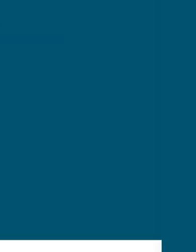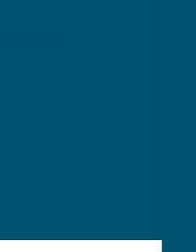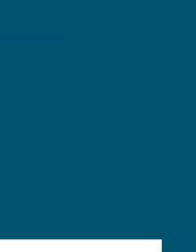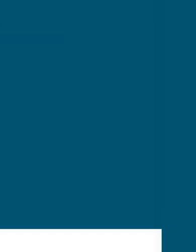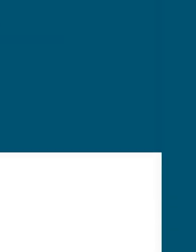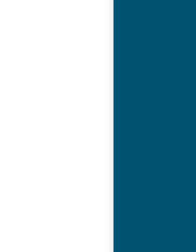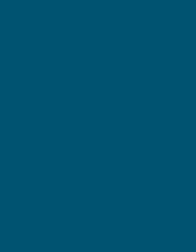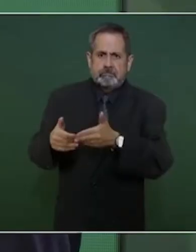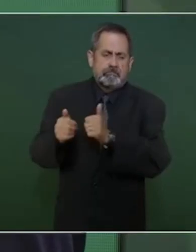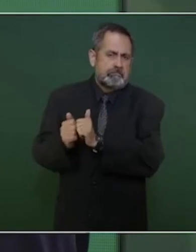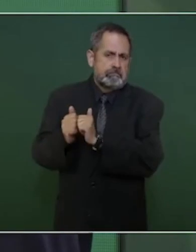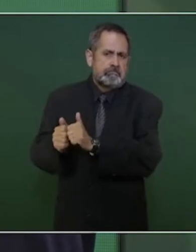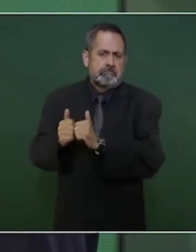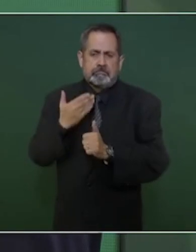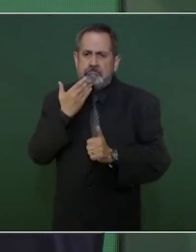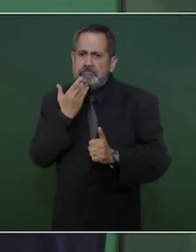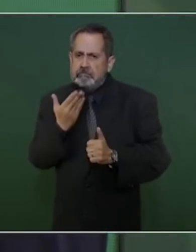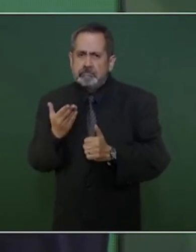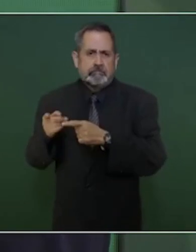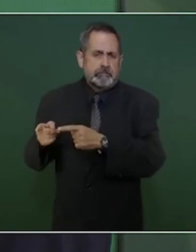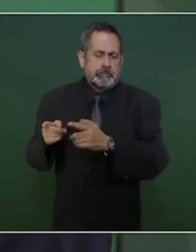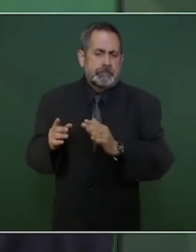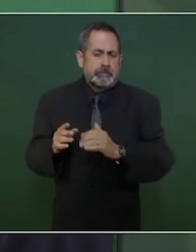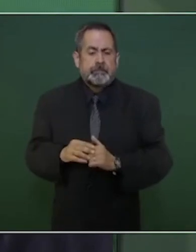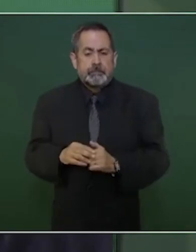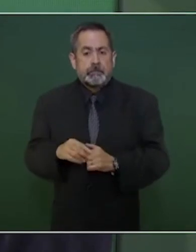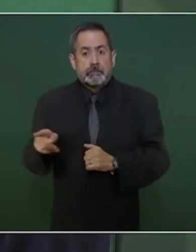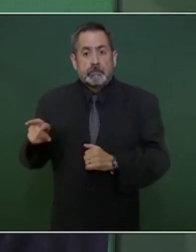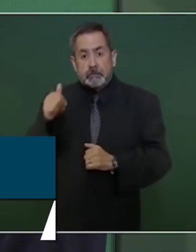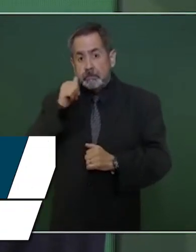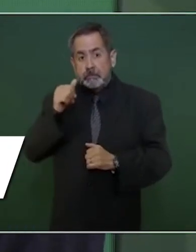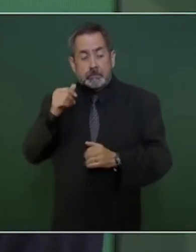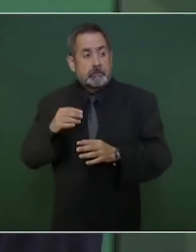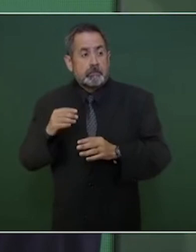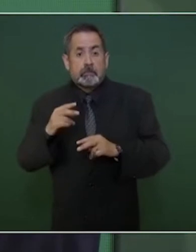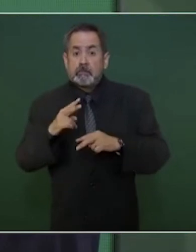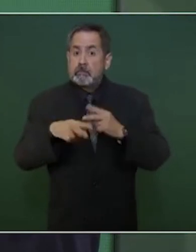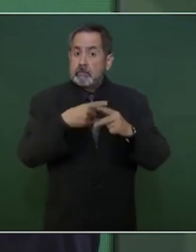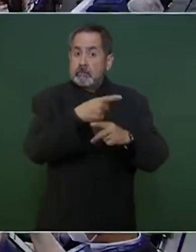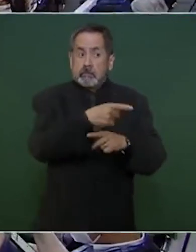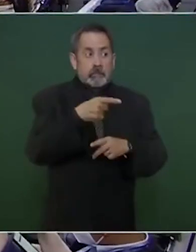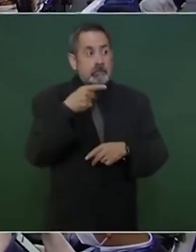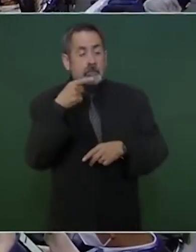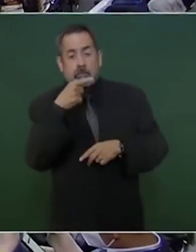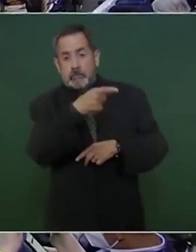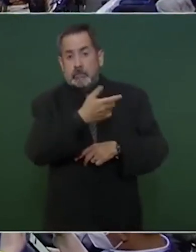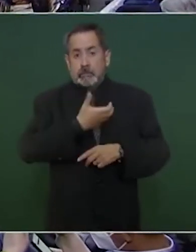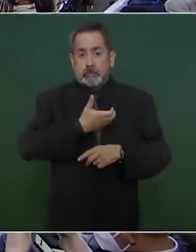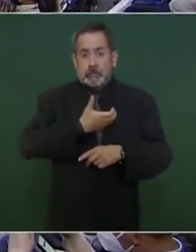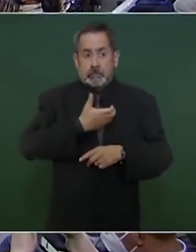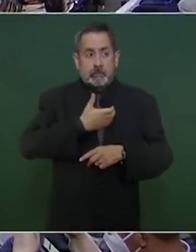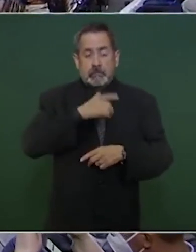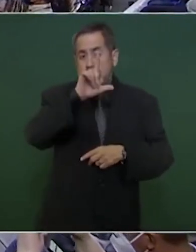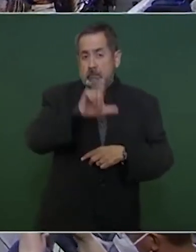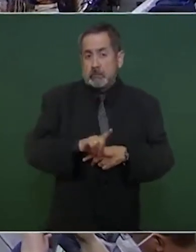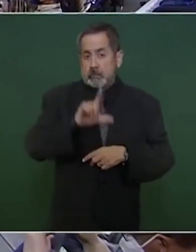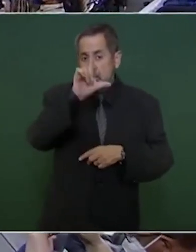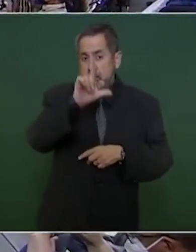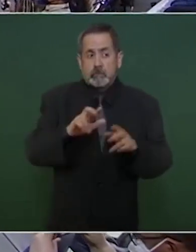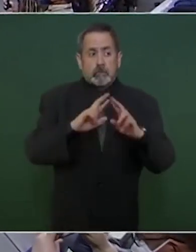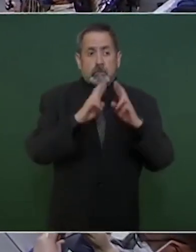Ella asiste a las reuniones de seguridad de los lunes